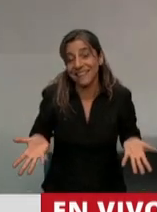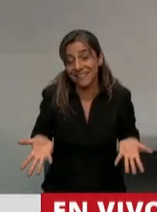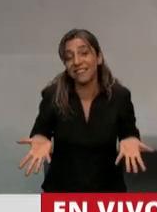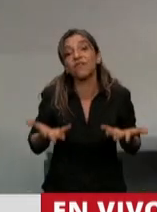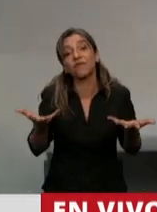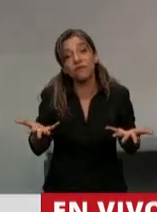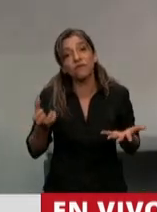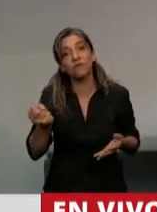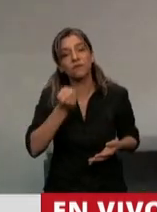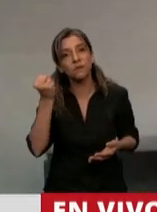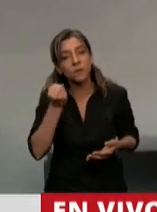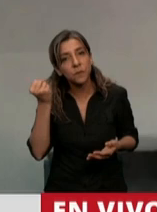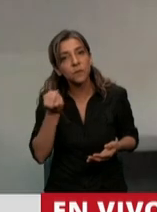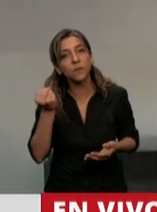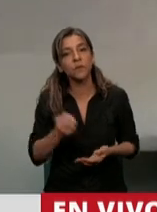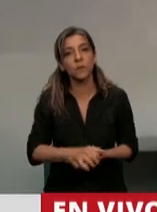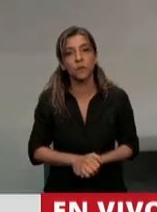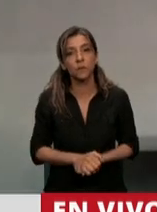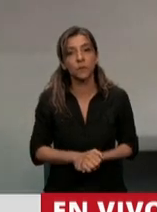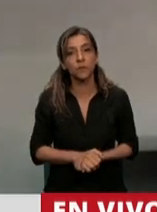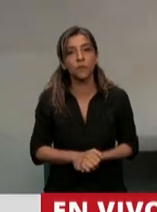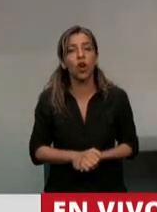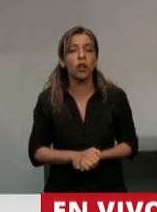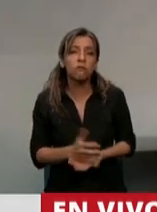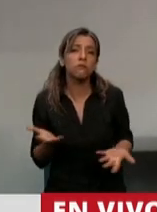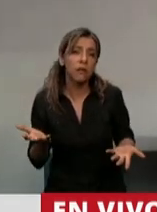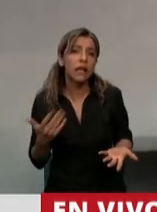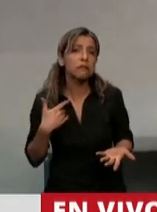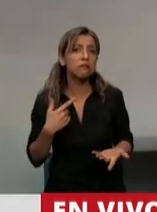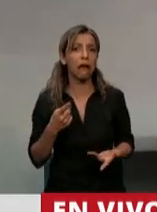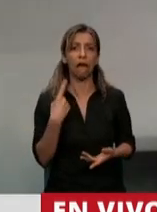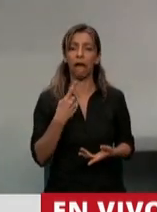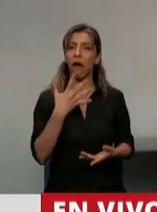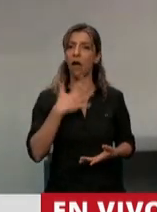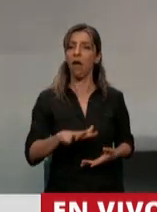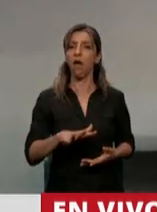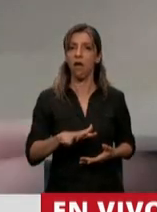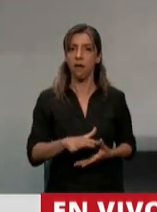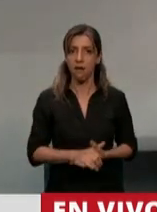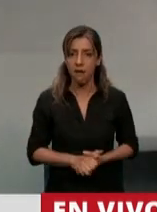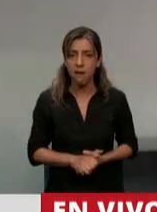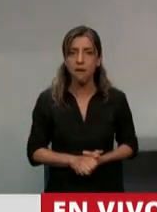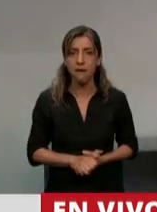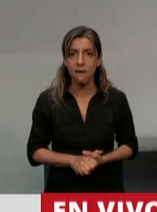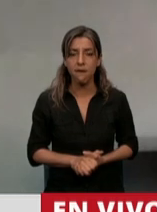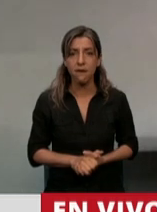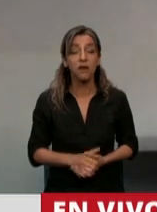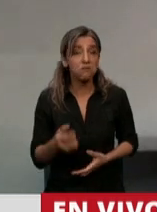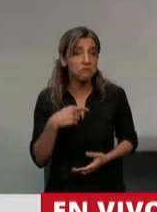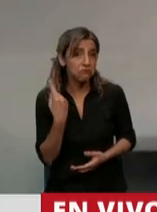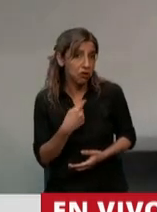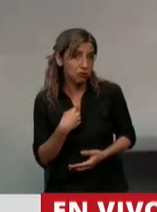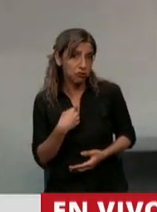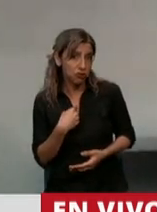absolutamente esa posibilidad. Y lo decimos nosotros desde una provincia